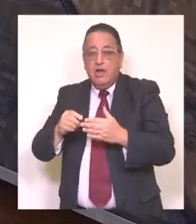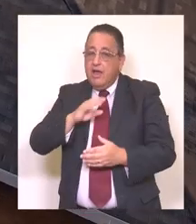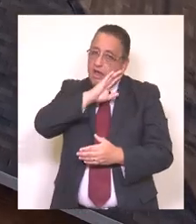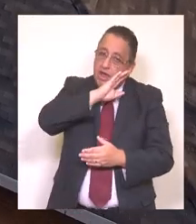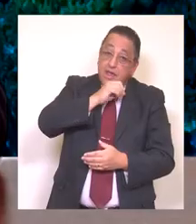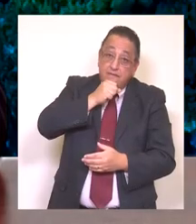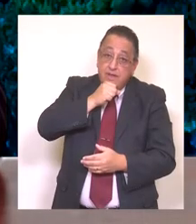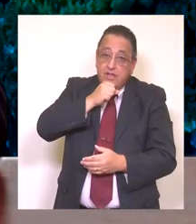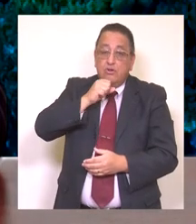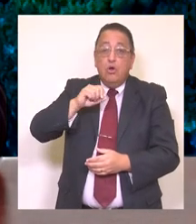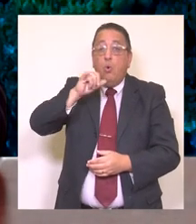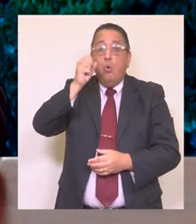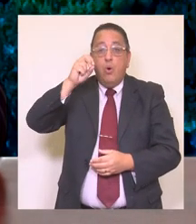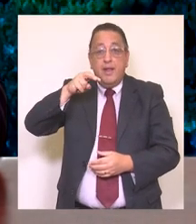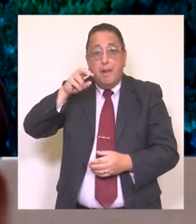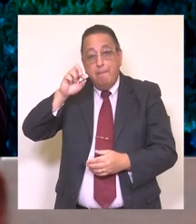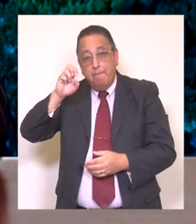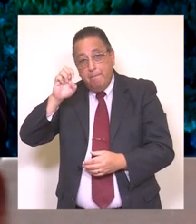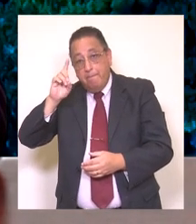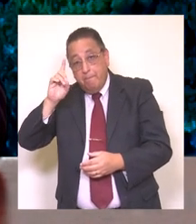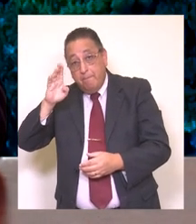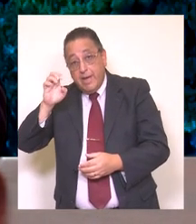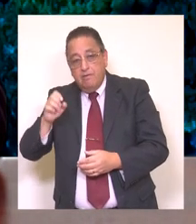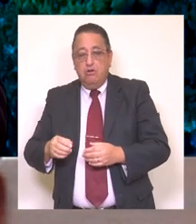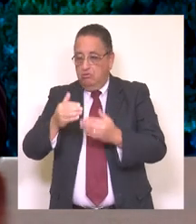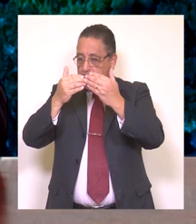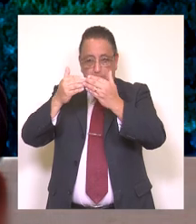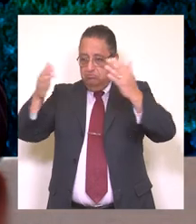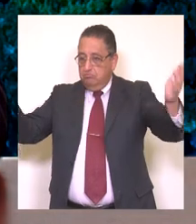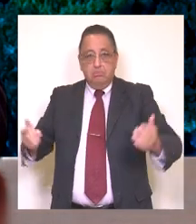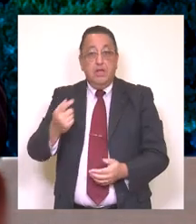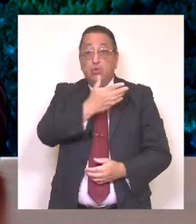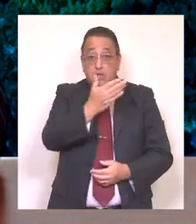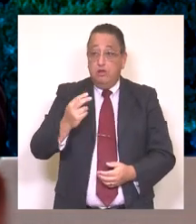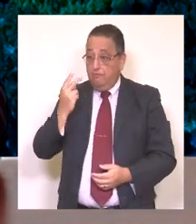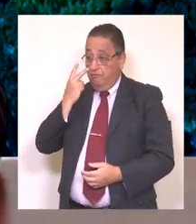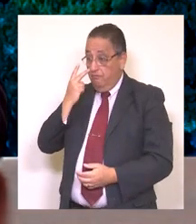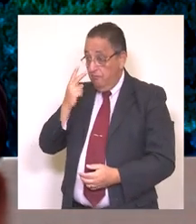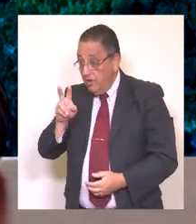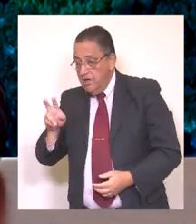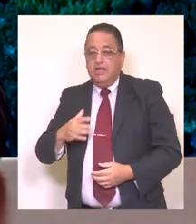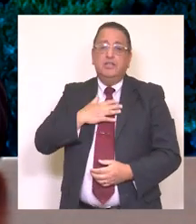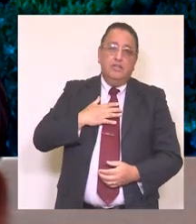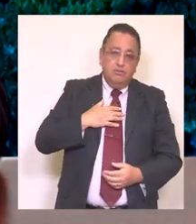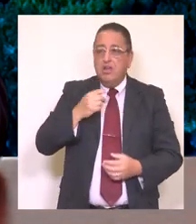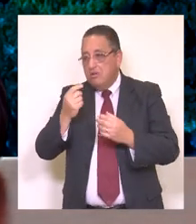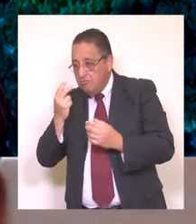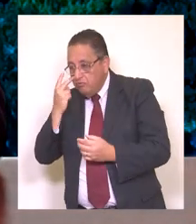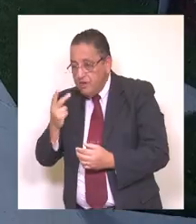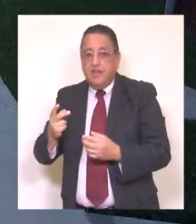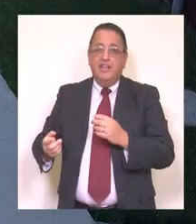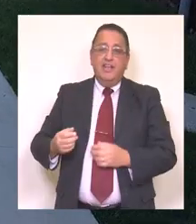hogar de ancianos Juan Pablo II, espacio público que también estará abierto a la comunidad para que pueda disfrutar